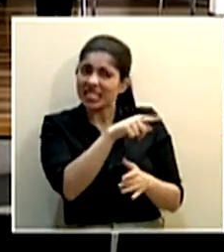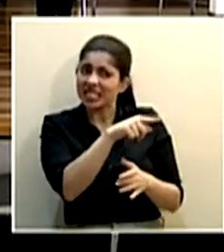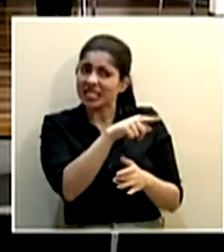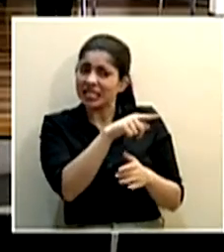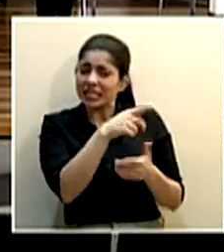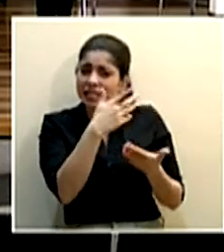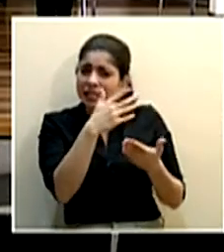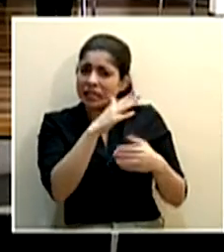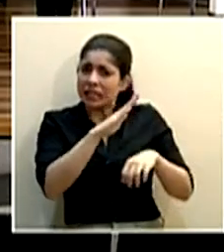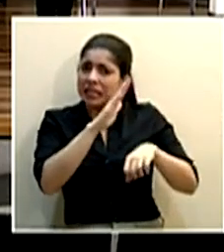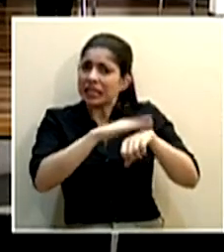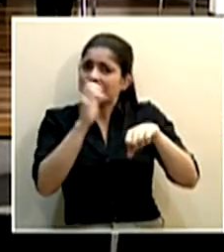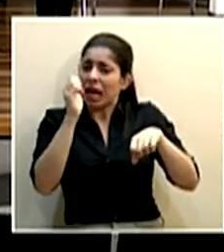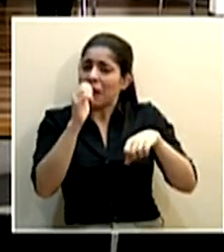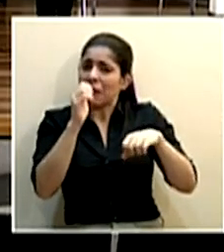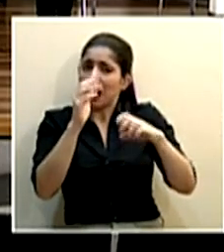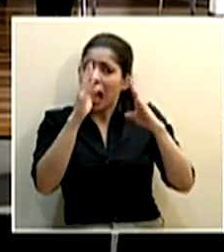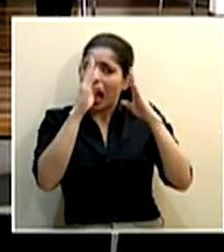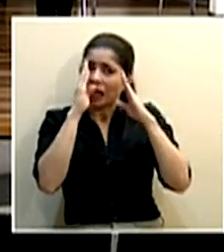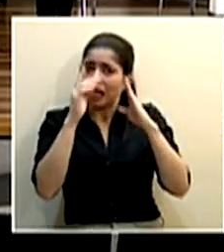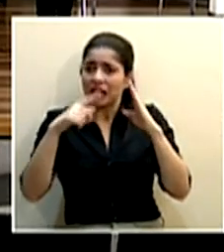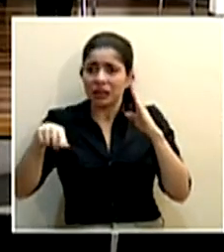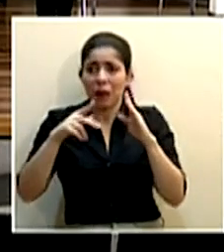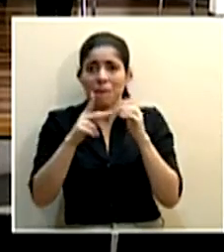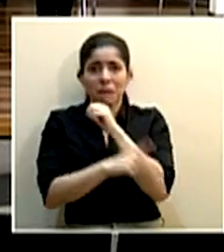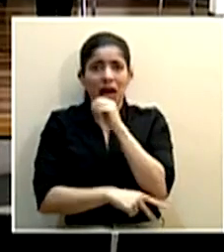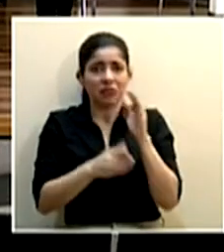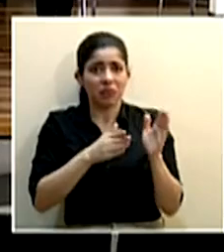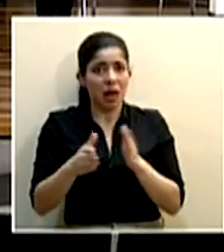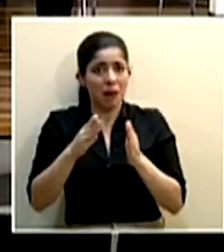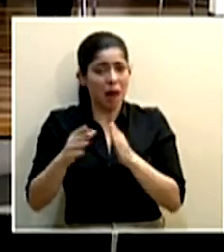para lo que debe prepararse el país